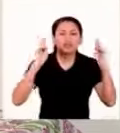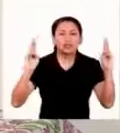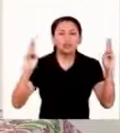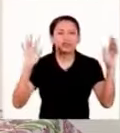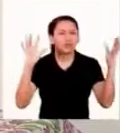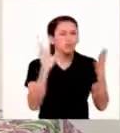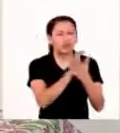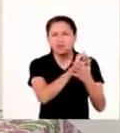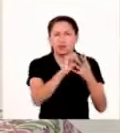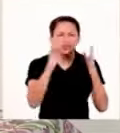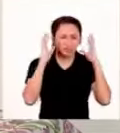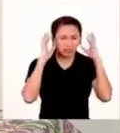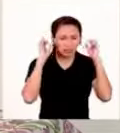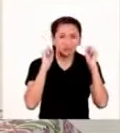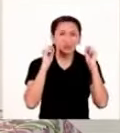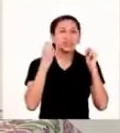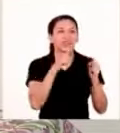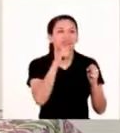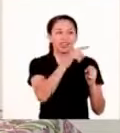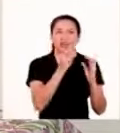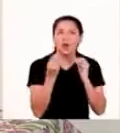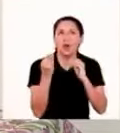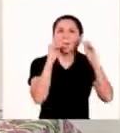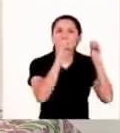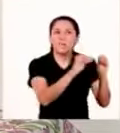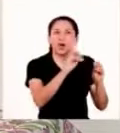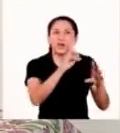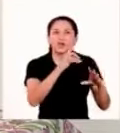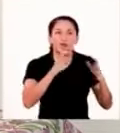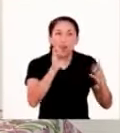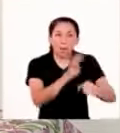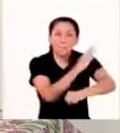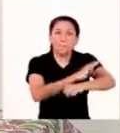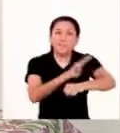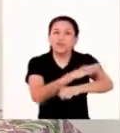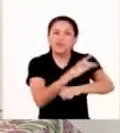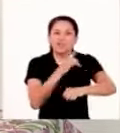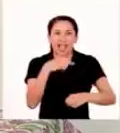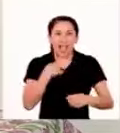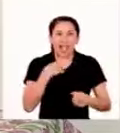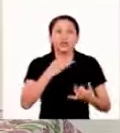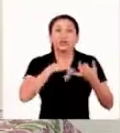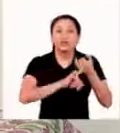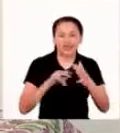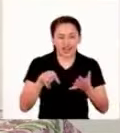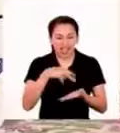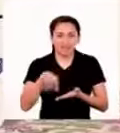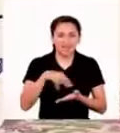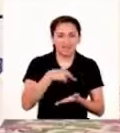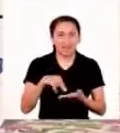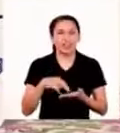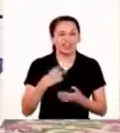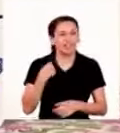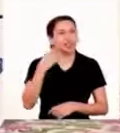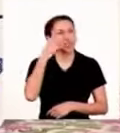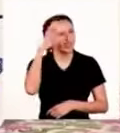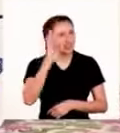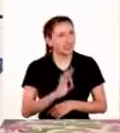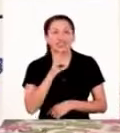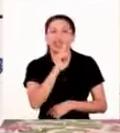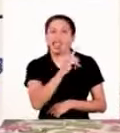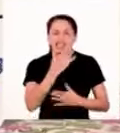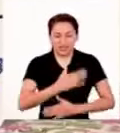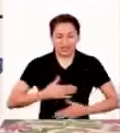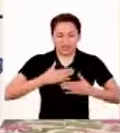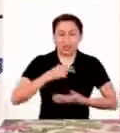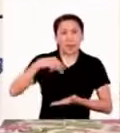ruidos o sonidos extras y más bien que le ponga su música favorita y que bailen un ratito, ¿sí o no? ¡Ay! Seguro que